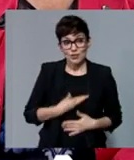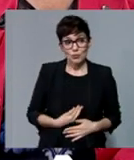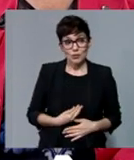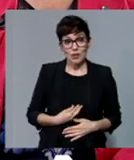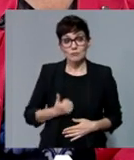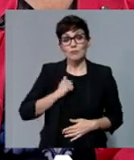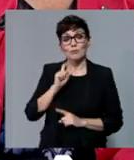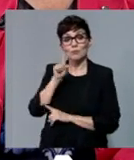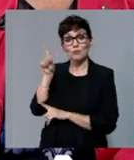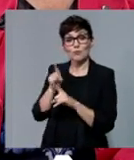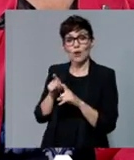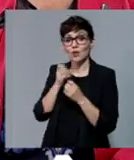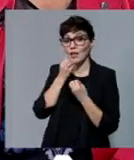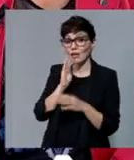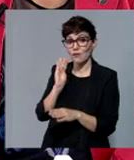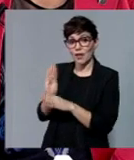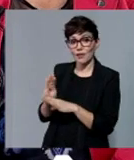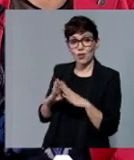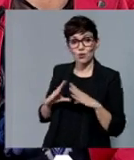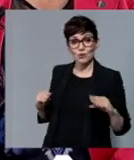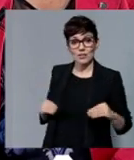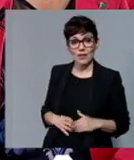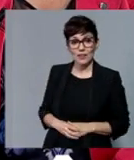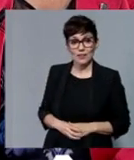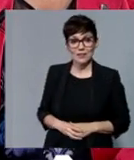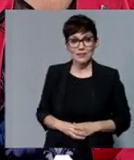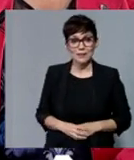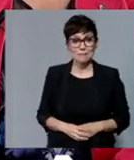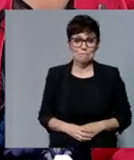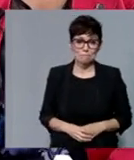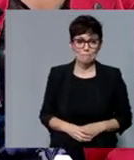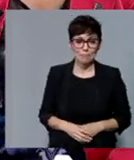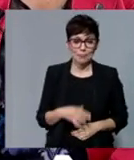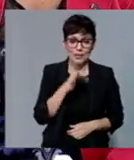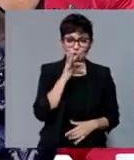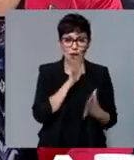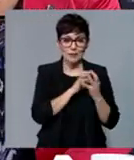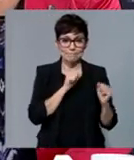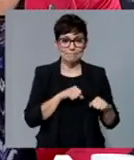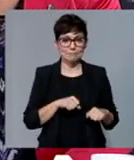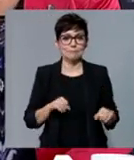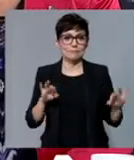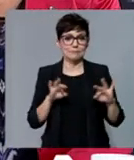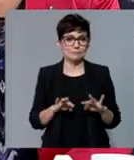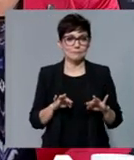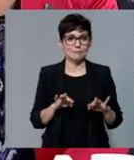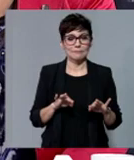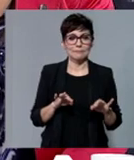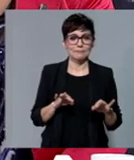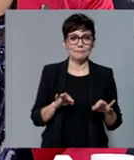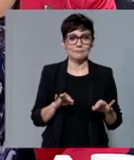le tengo que preguntar ¿cómo va la financiación de la universidad? Bueno, pues todavía no la hemos cerrado. Estamos en ello. Estamos todavía